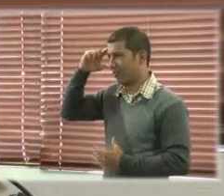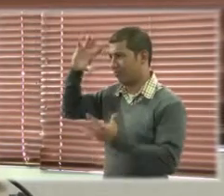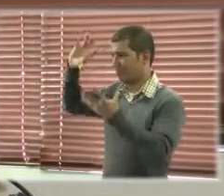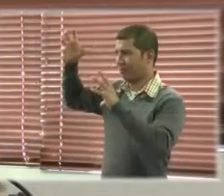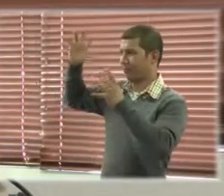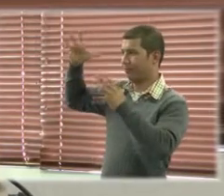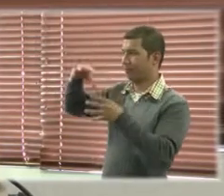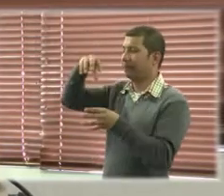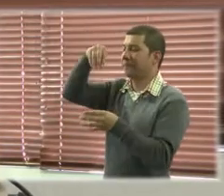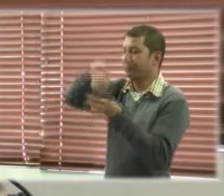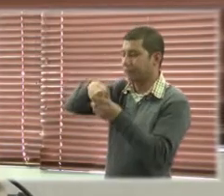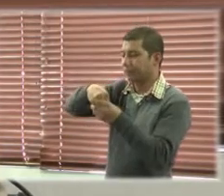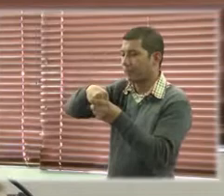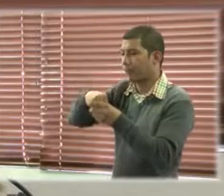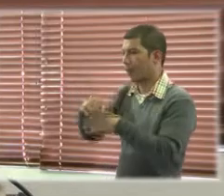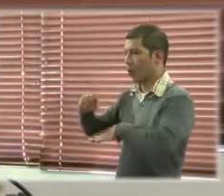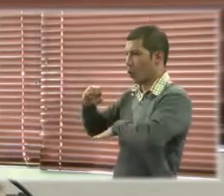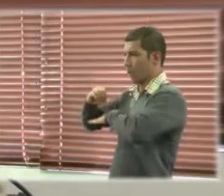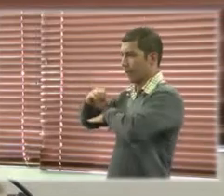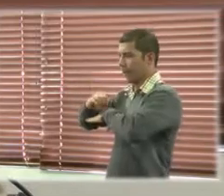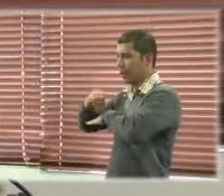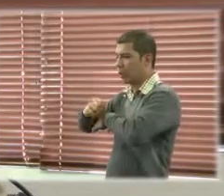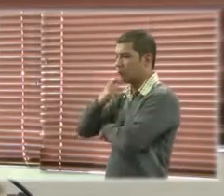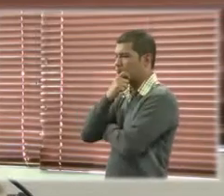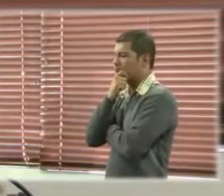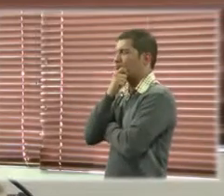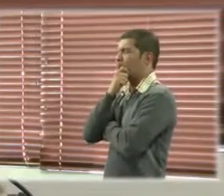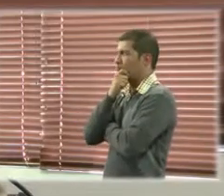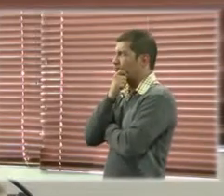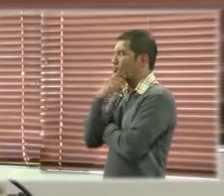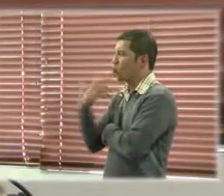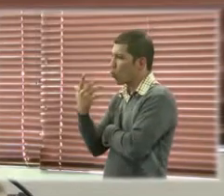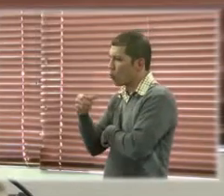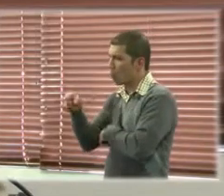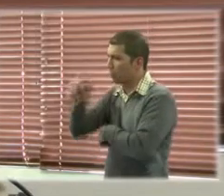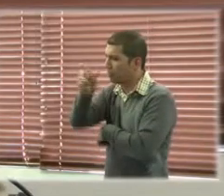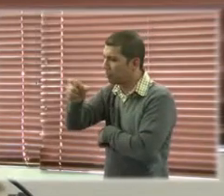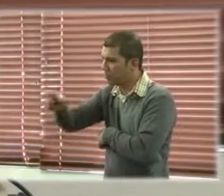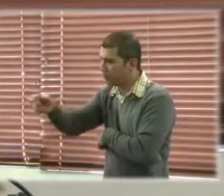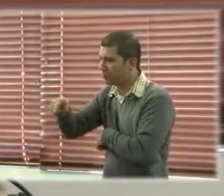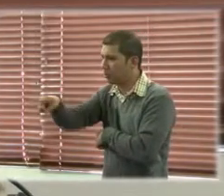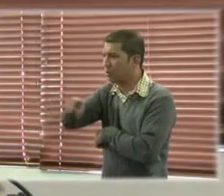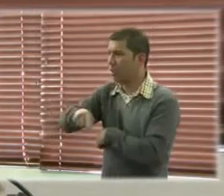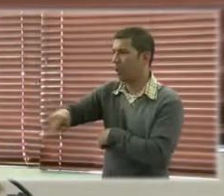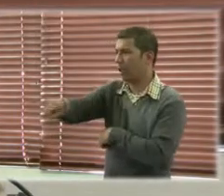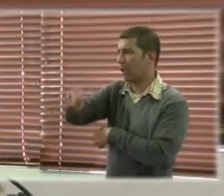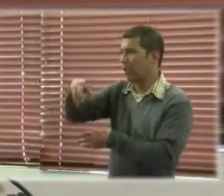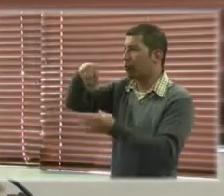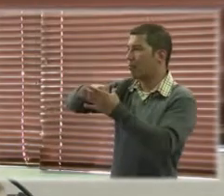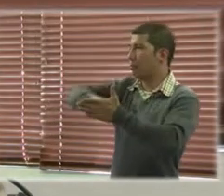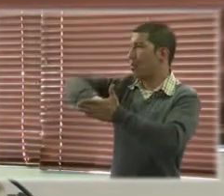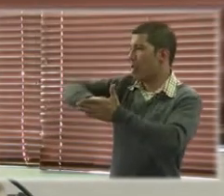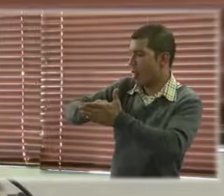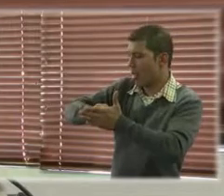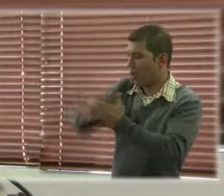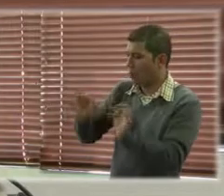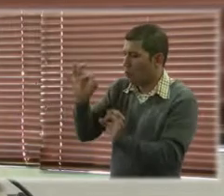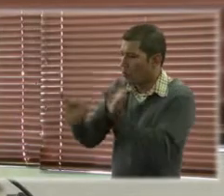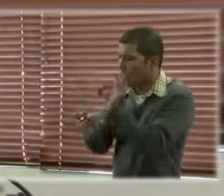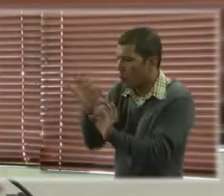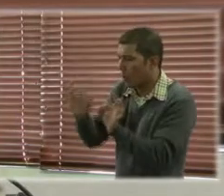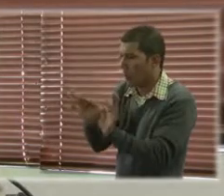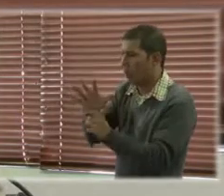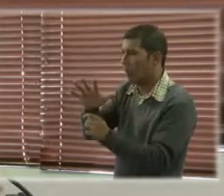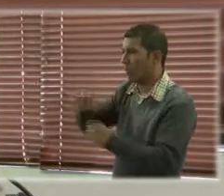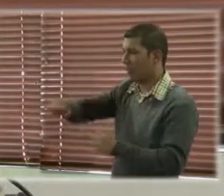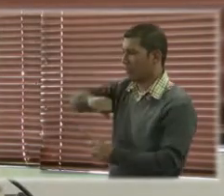organización pues buscó la forma de proteger a las personas internadas ahí en ese hospital, que es